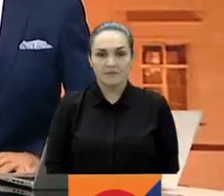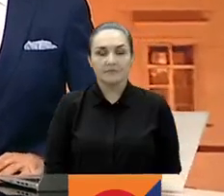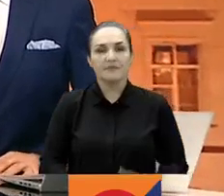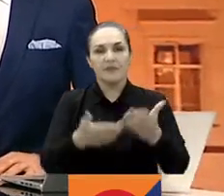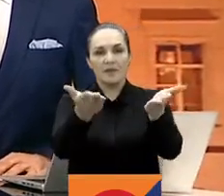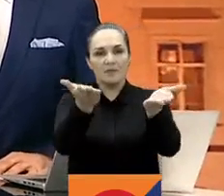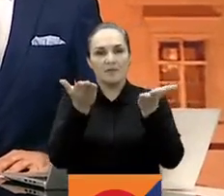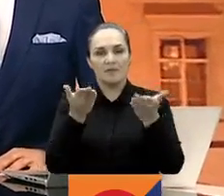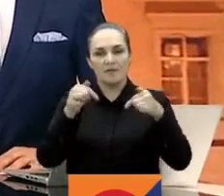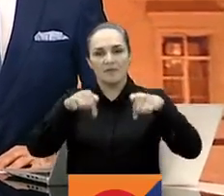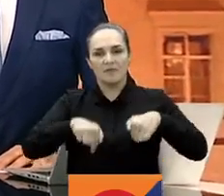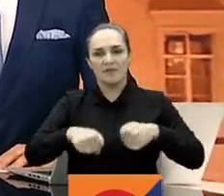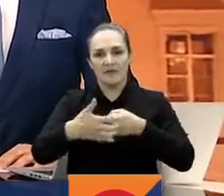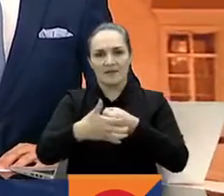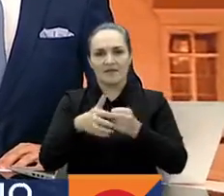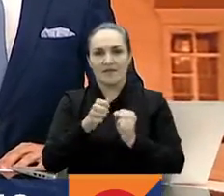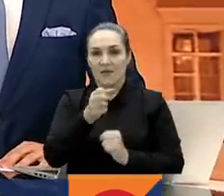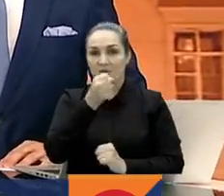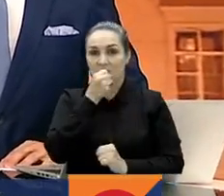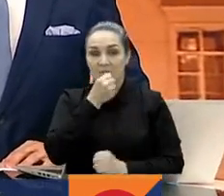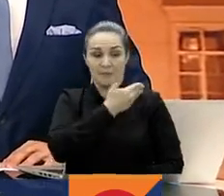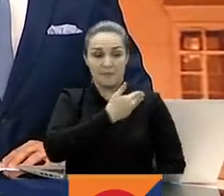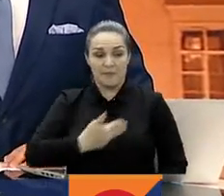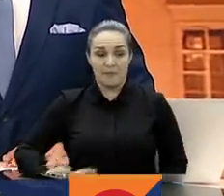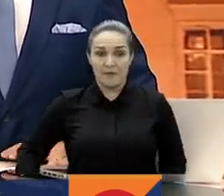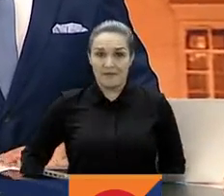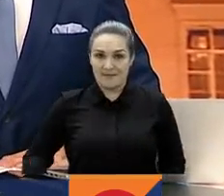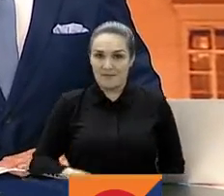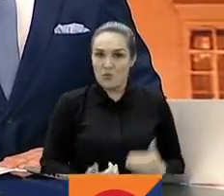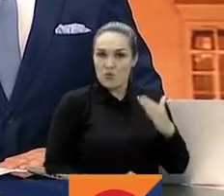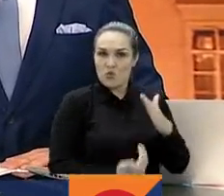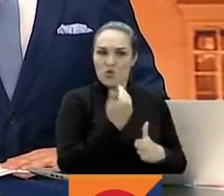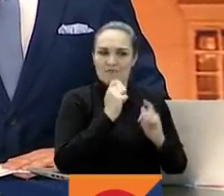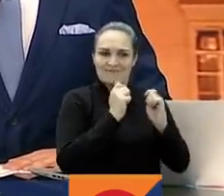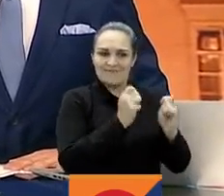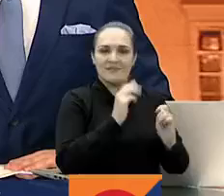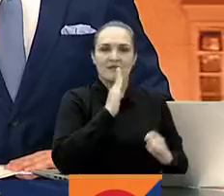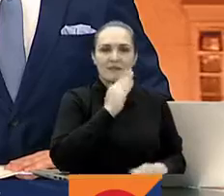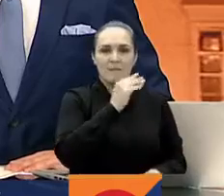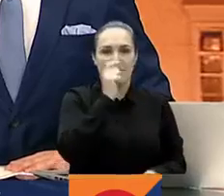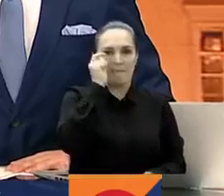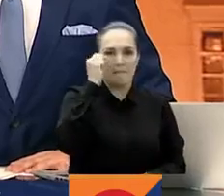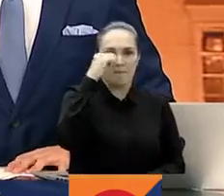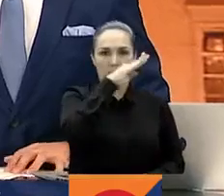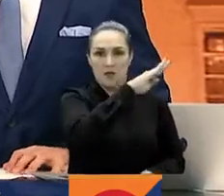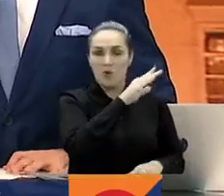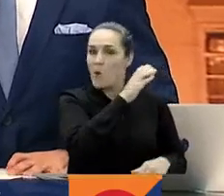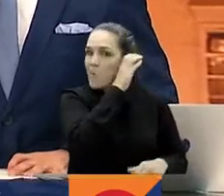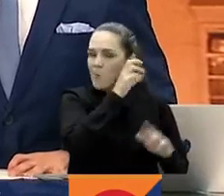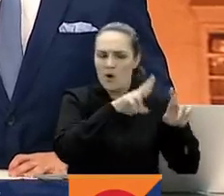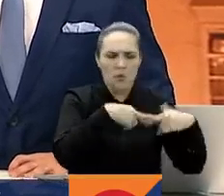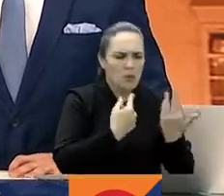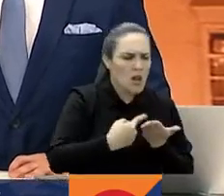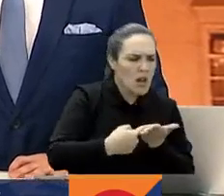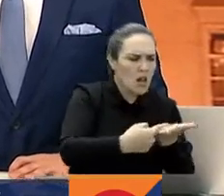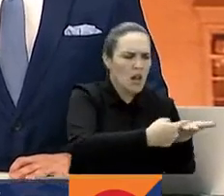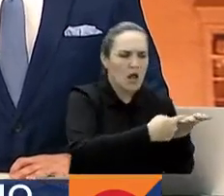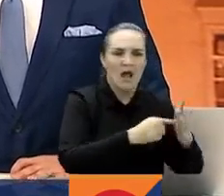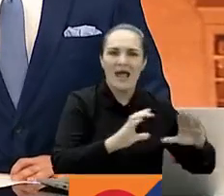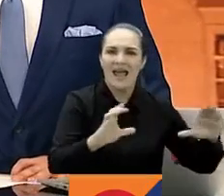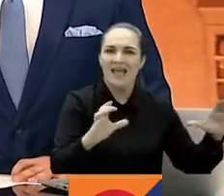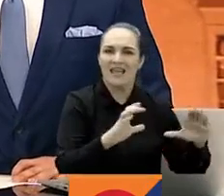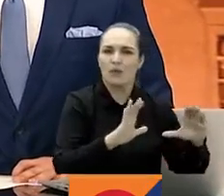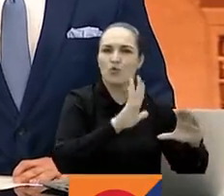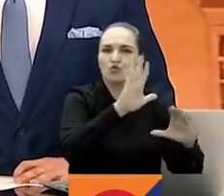Bienvenidos a RTBC Noticias. El presidente electo, Gustavo Petro, adelanta a esta hora una reunión con su equipo programático. Además, se